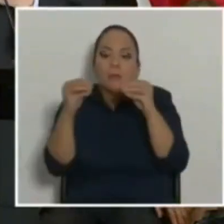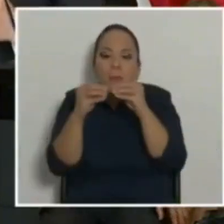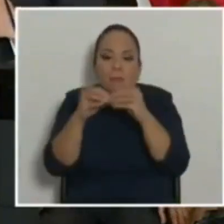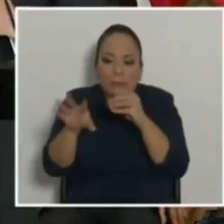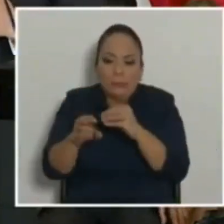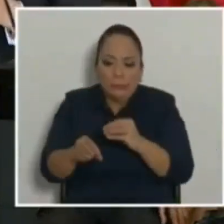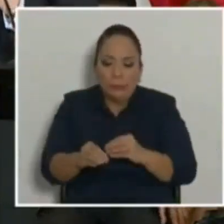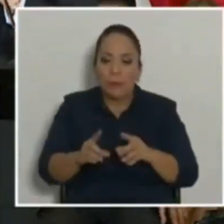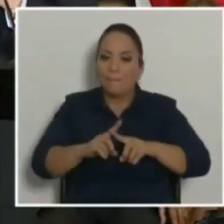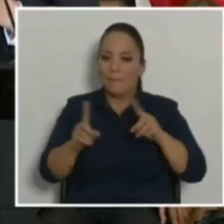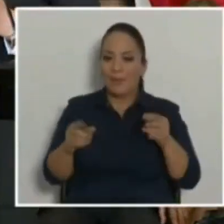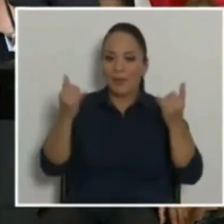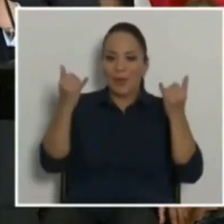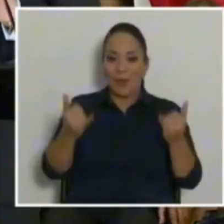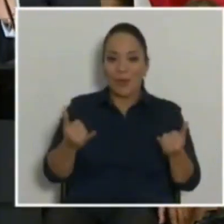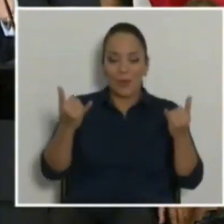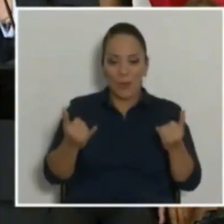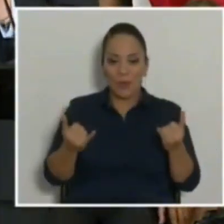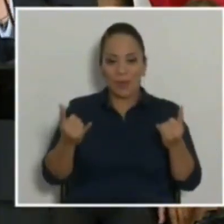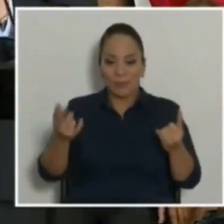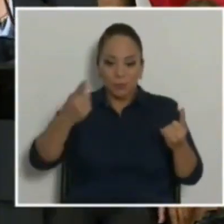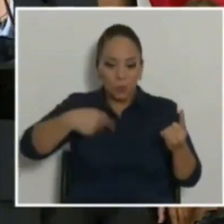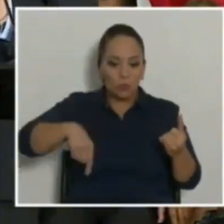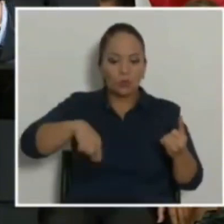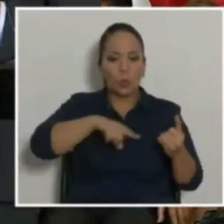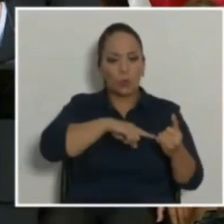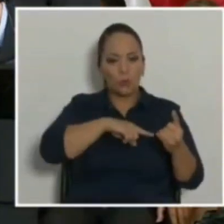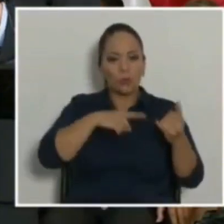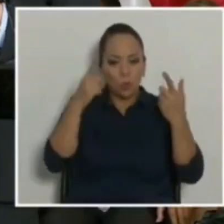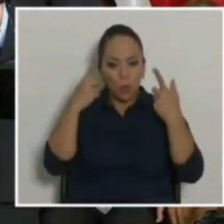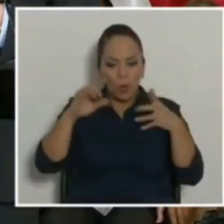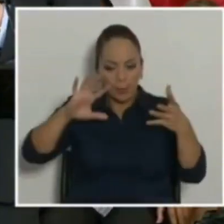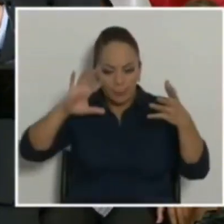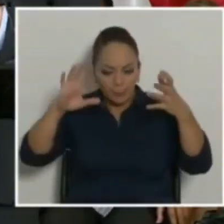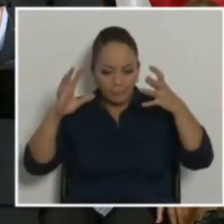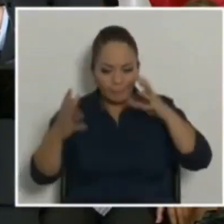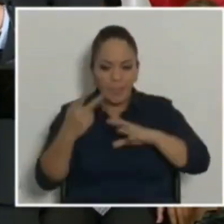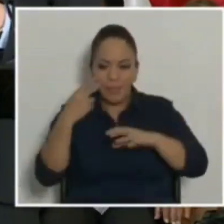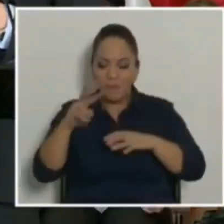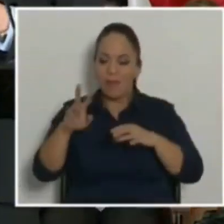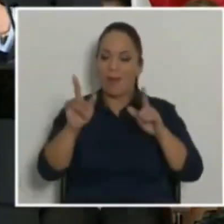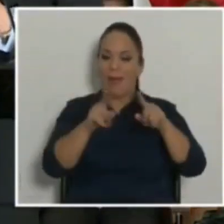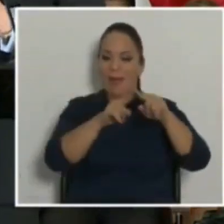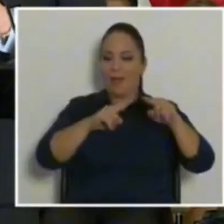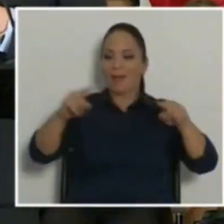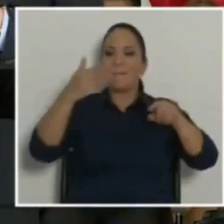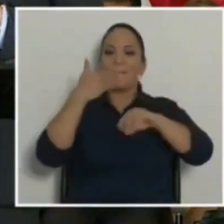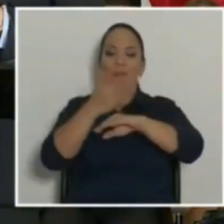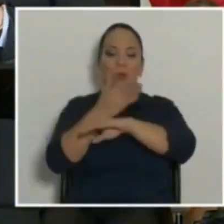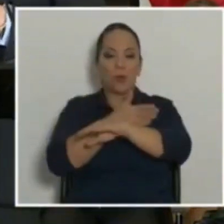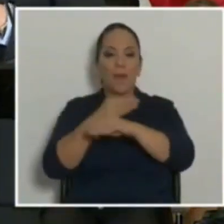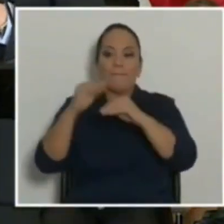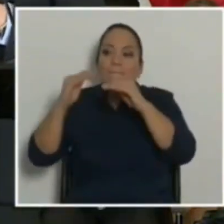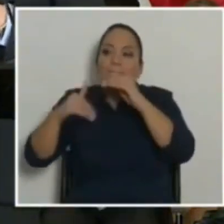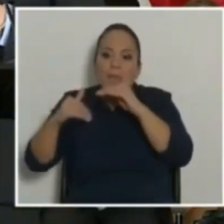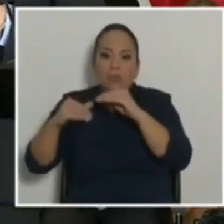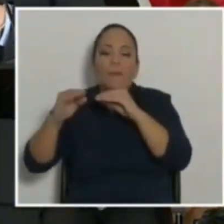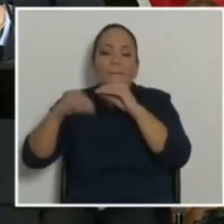arrestar el deterioro y empezar a ver una curva de adelanto es buenísimo. Número uno. Número dos.